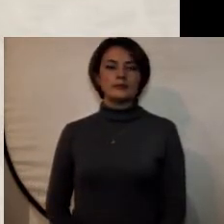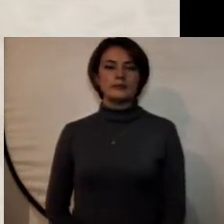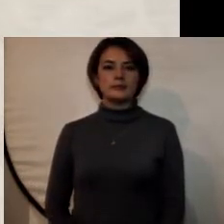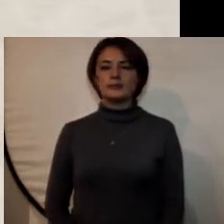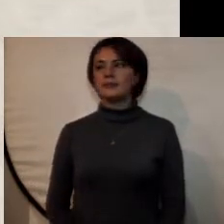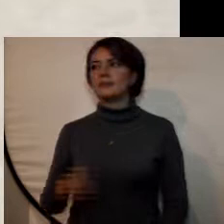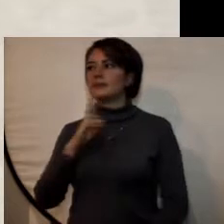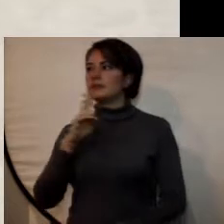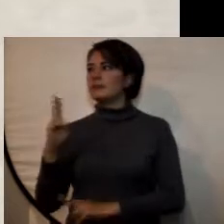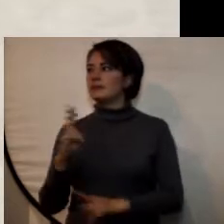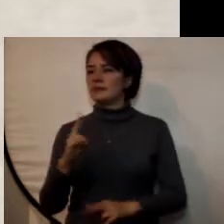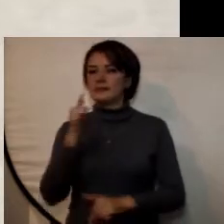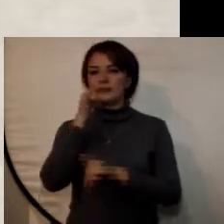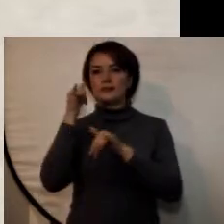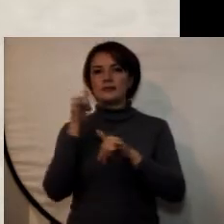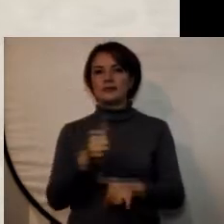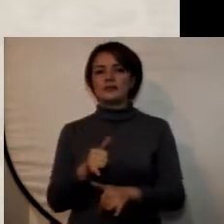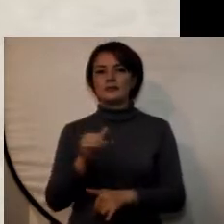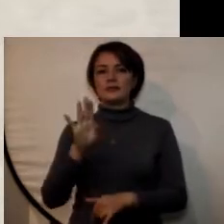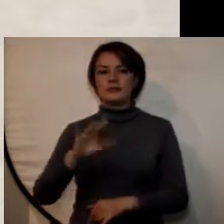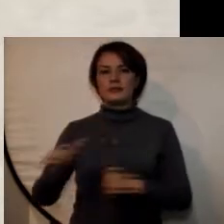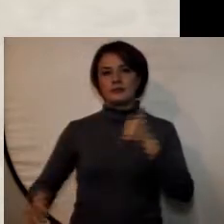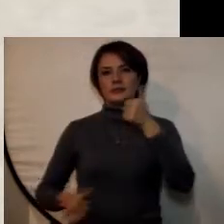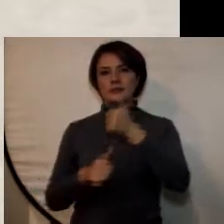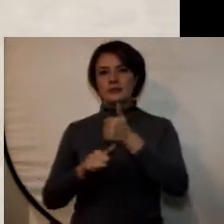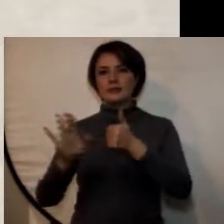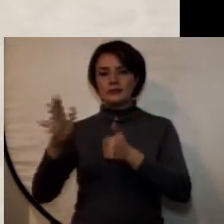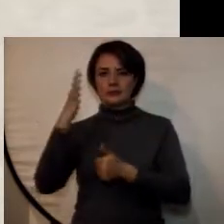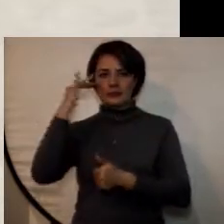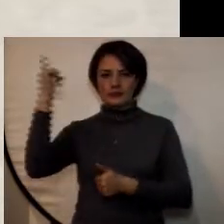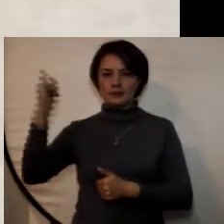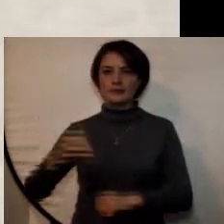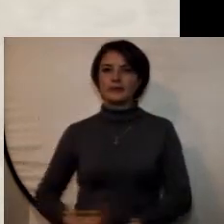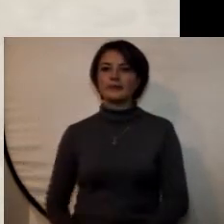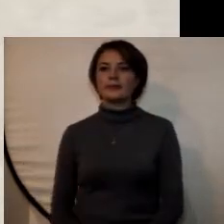responde la ingeniera Janet Méndez vicerectora académica